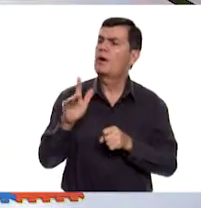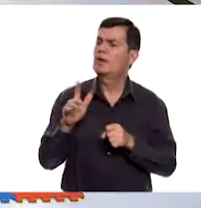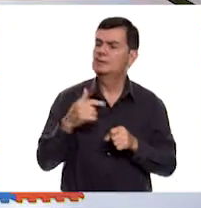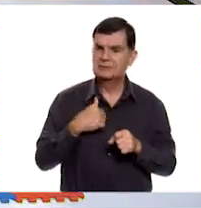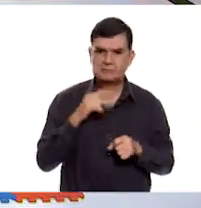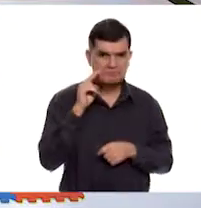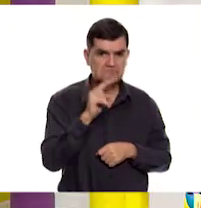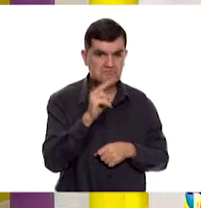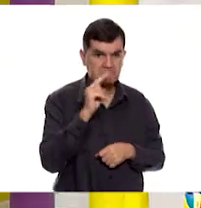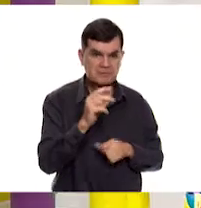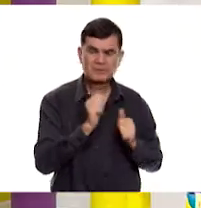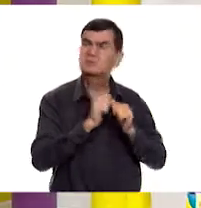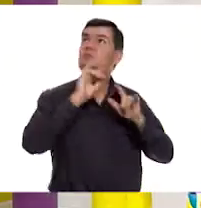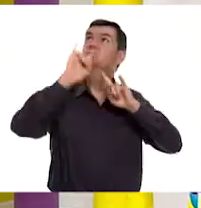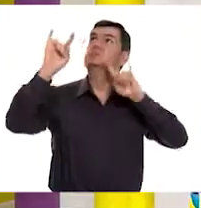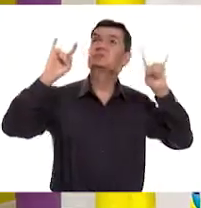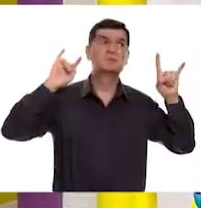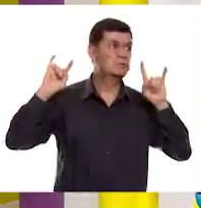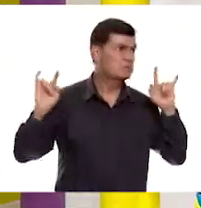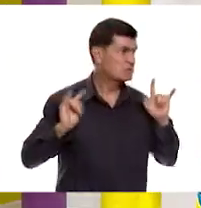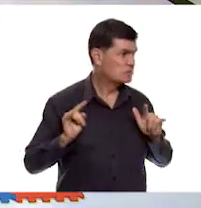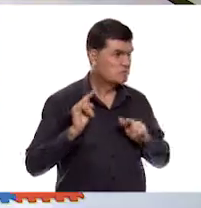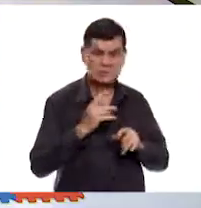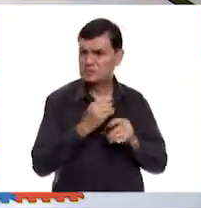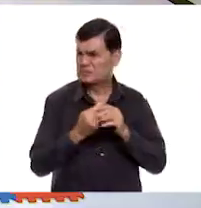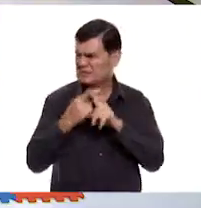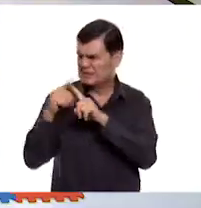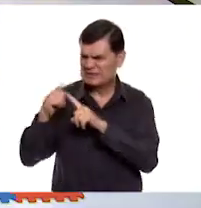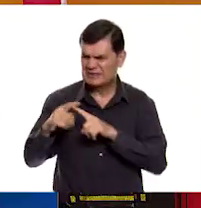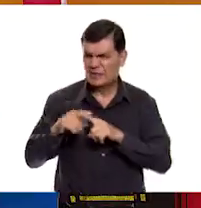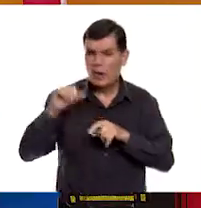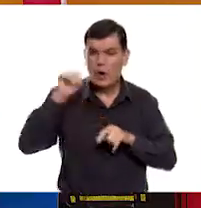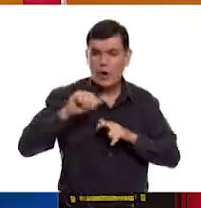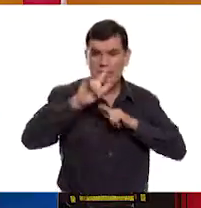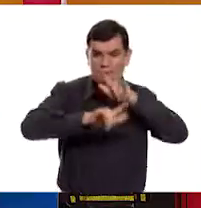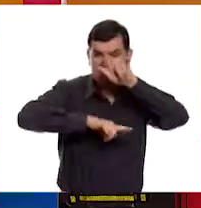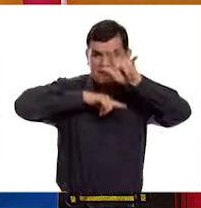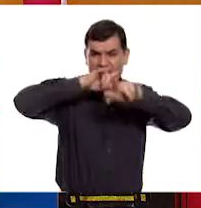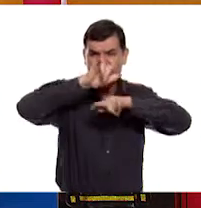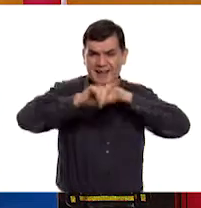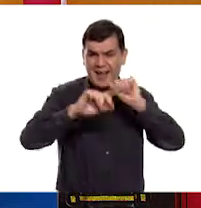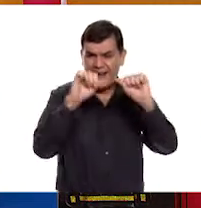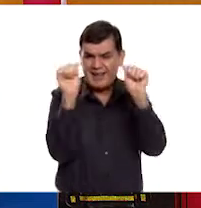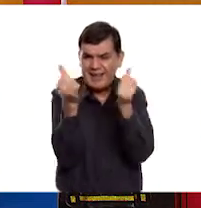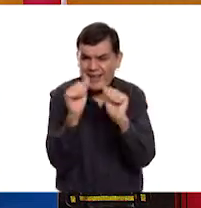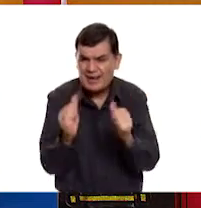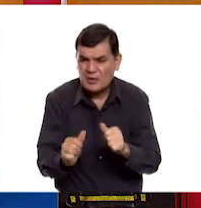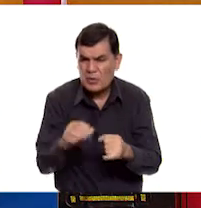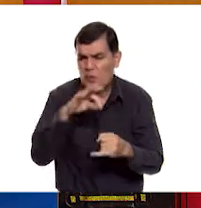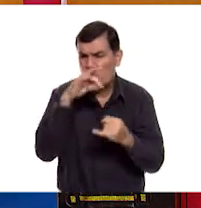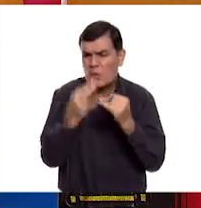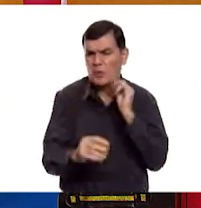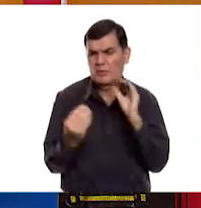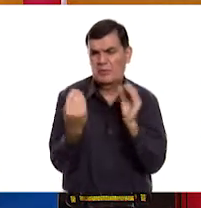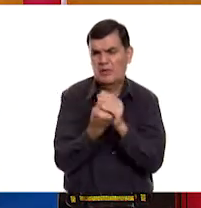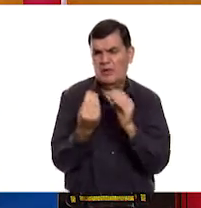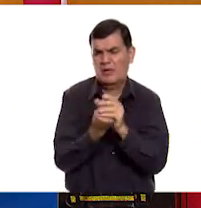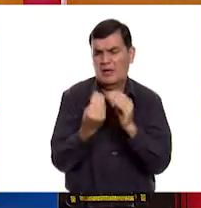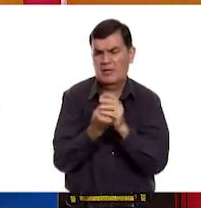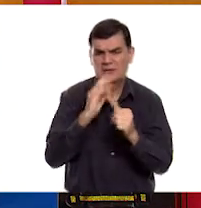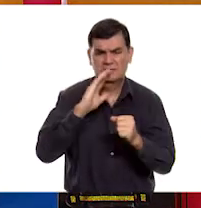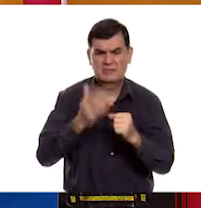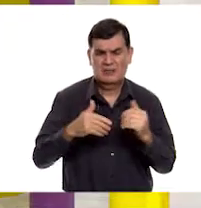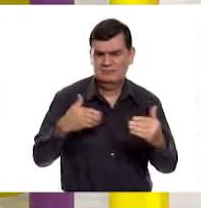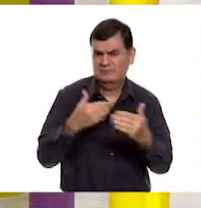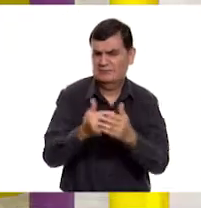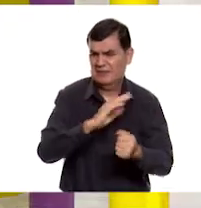que estoy viendo. Está muy adornado el salón. Así es. Es nuestra feria del arte. Y es nuestra última clase. ¿Por eso estás tan desanimada?